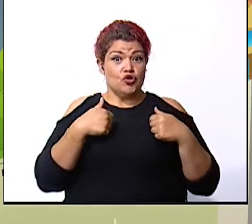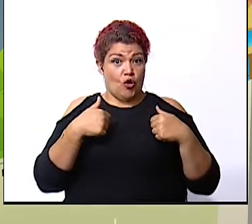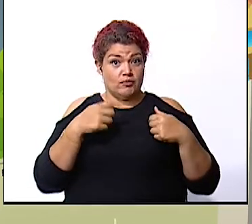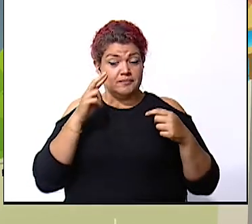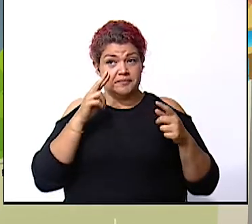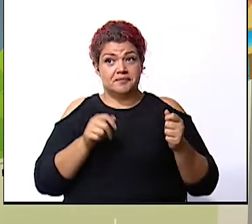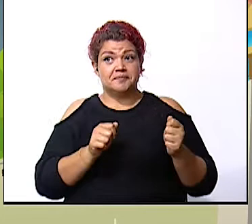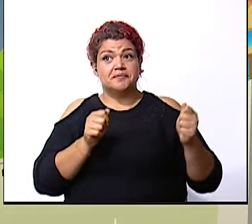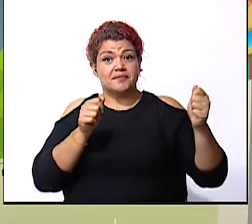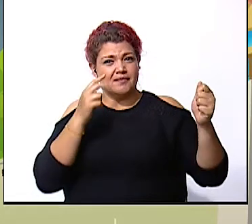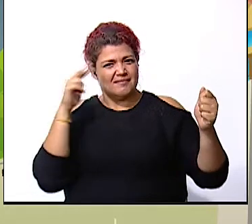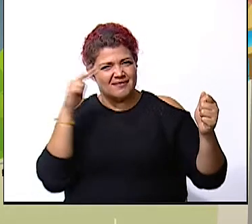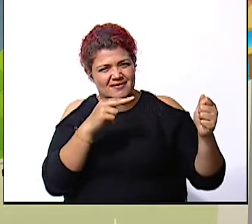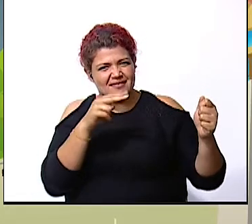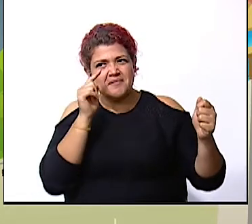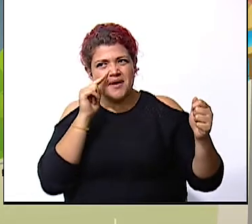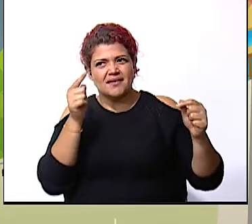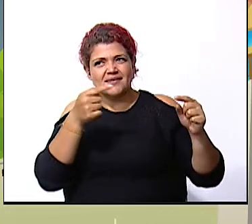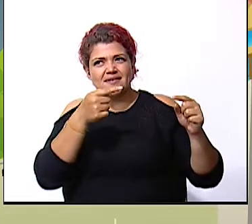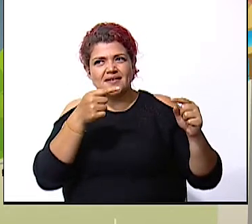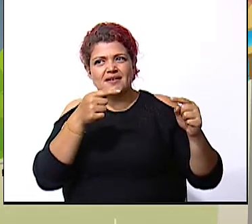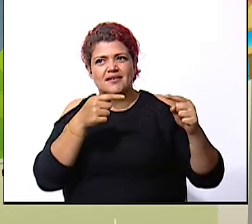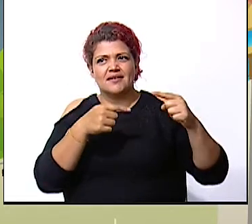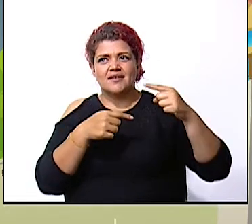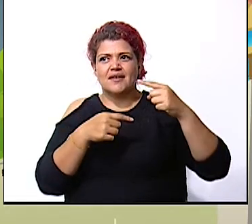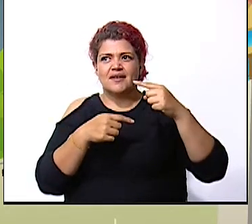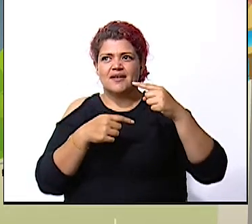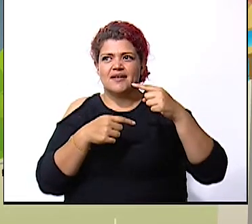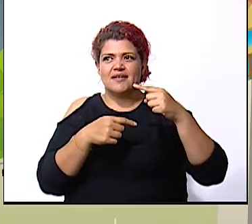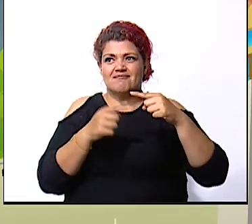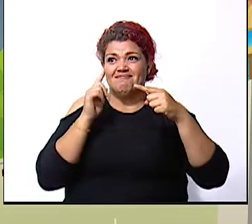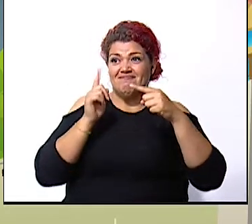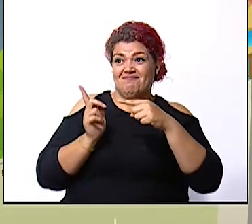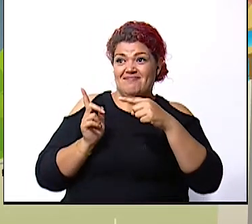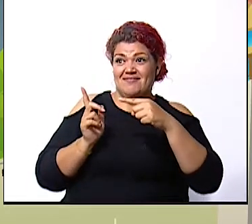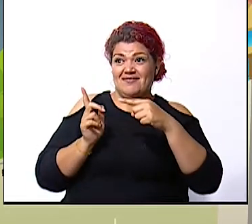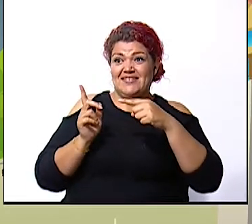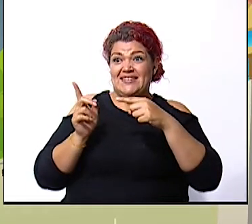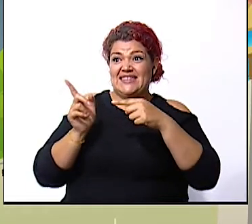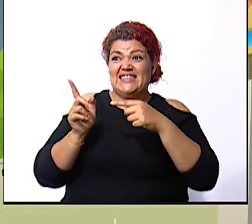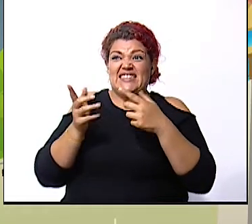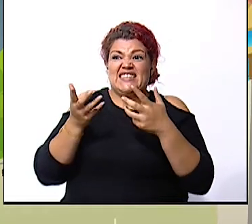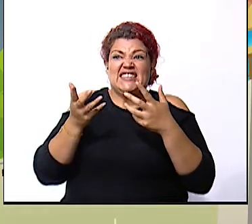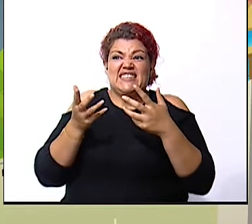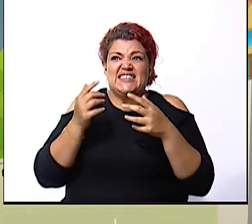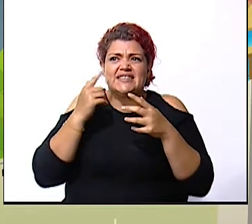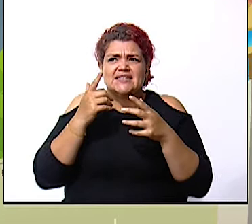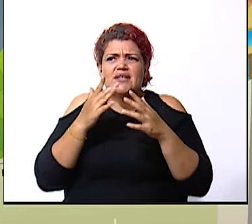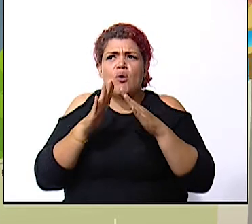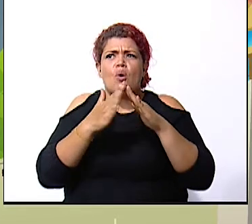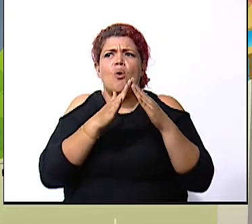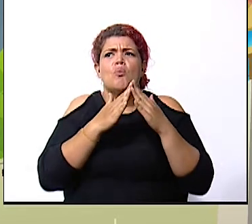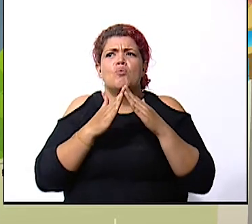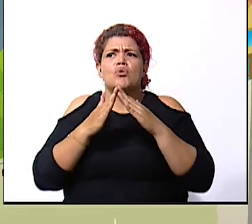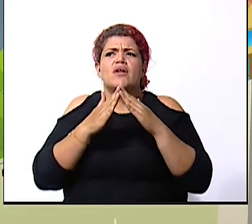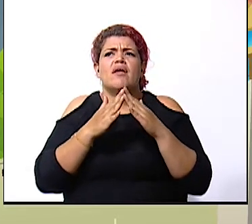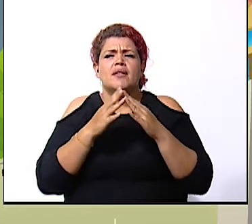lo observan este es el mapa de una comunidad en este caso